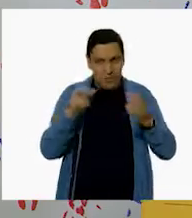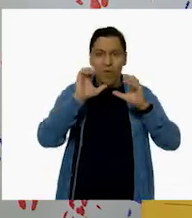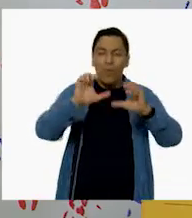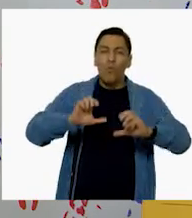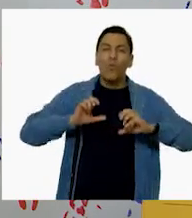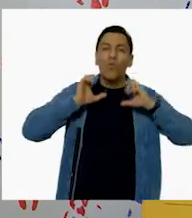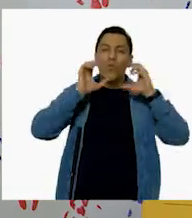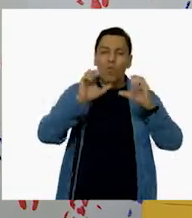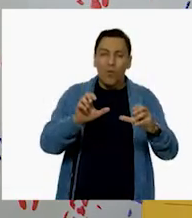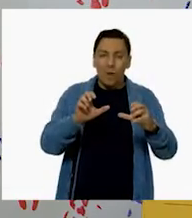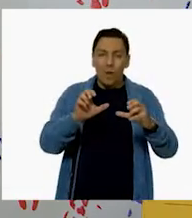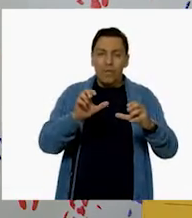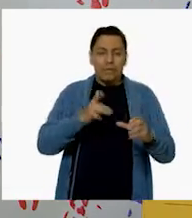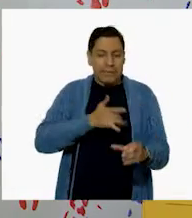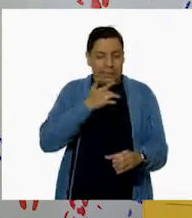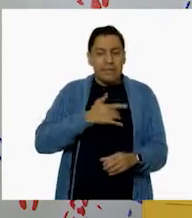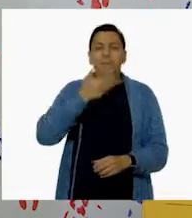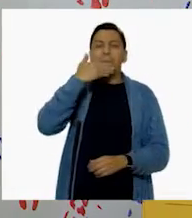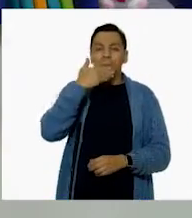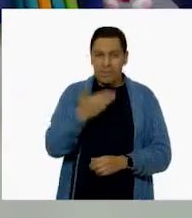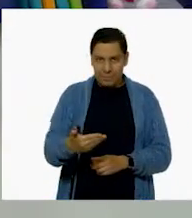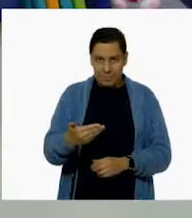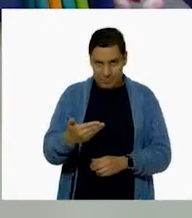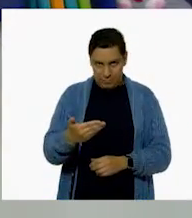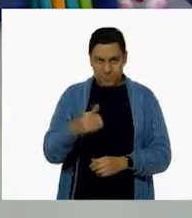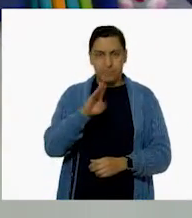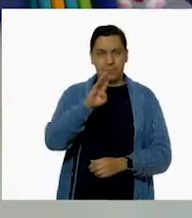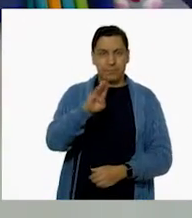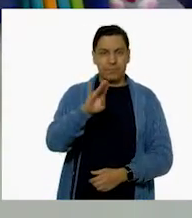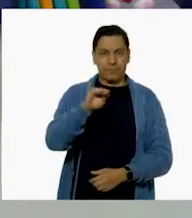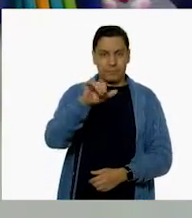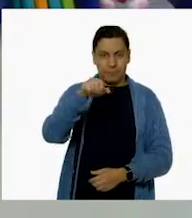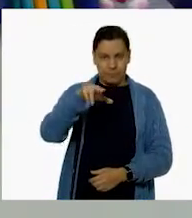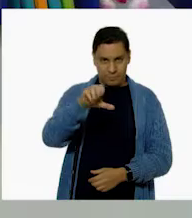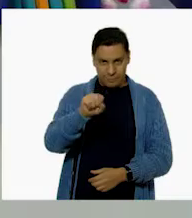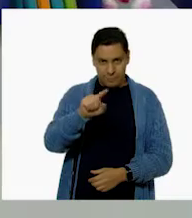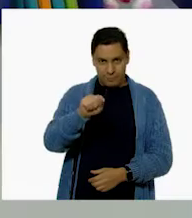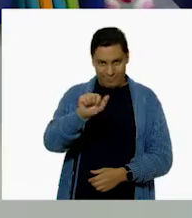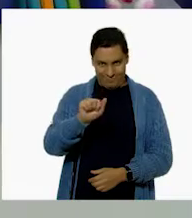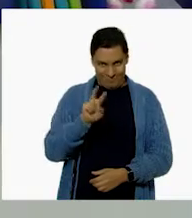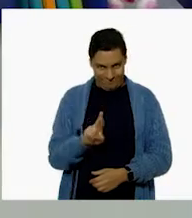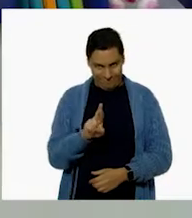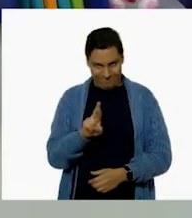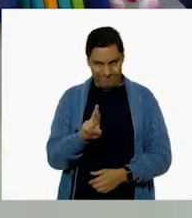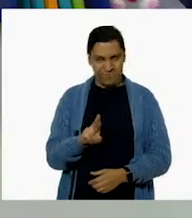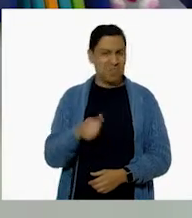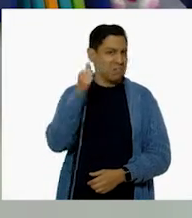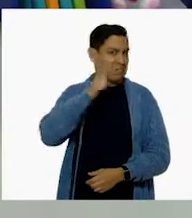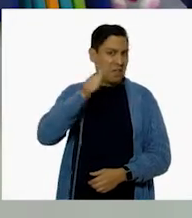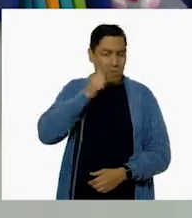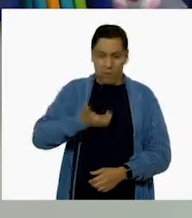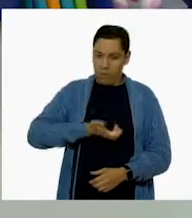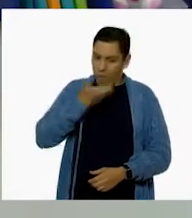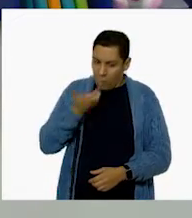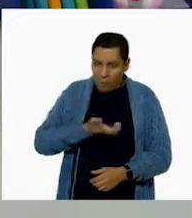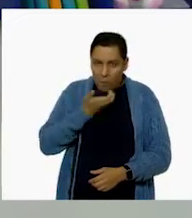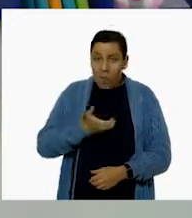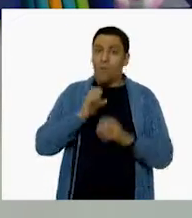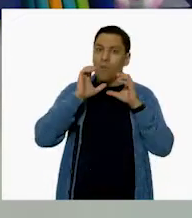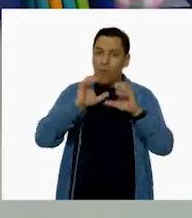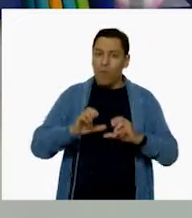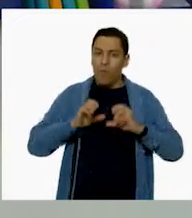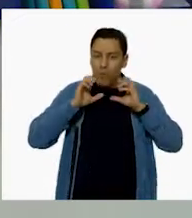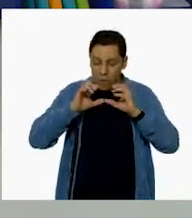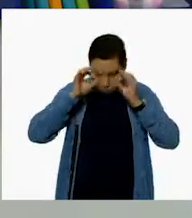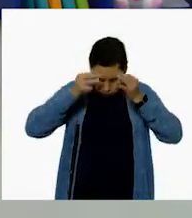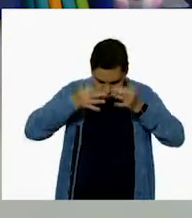y del bienestar. ¡Ah! Muy bien. Muy bien. Hoy me gusta mucho ese tema. Siempre hay que cuidarnos y por nuestro